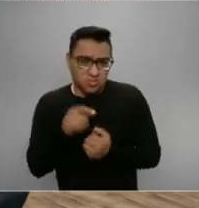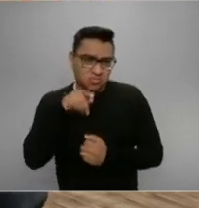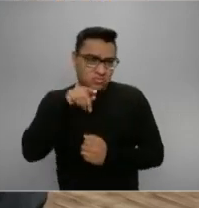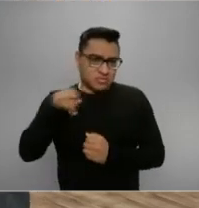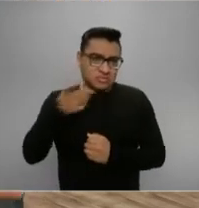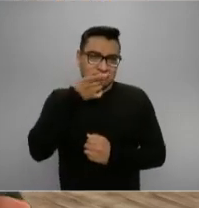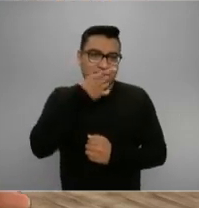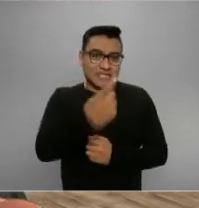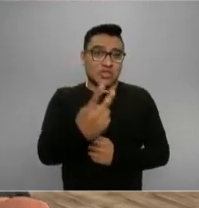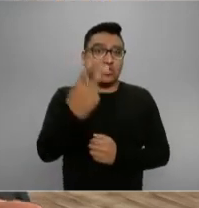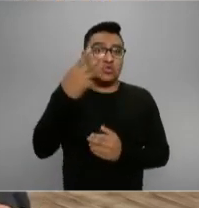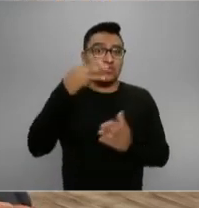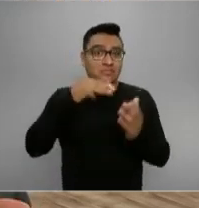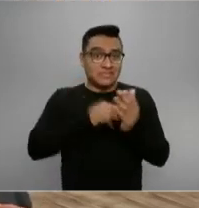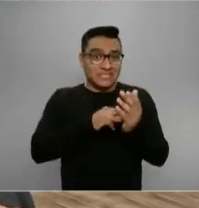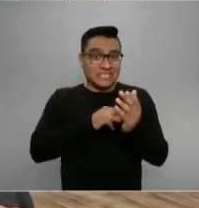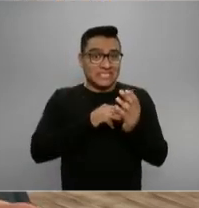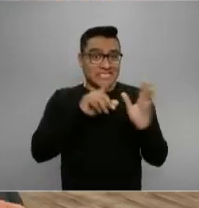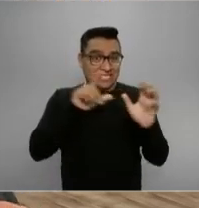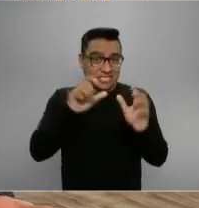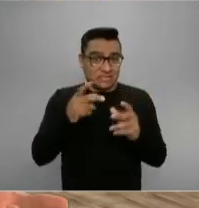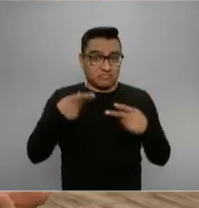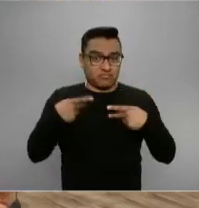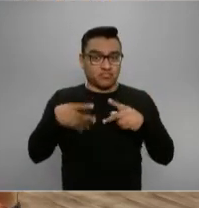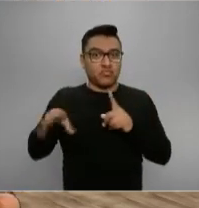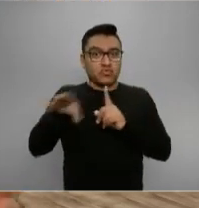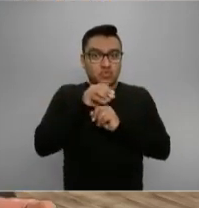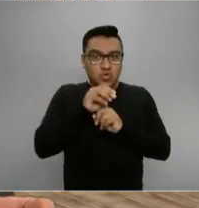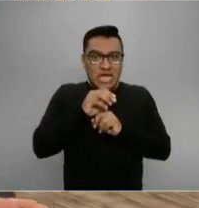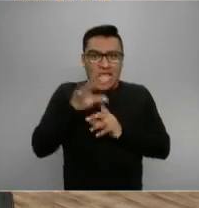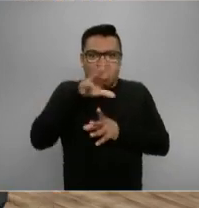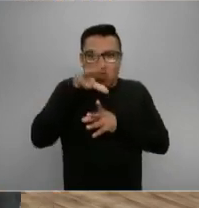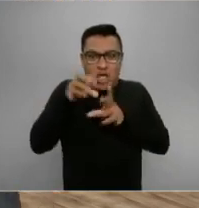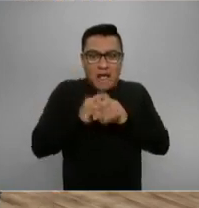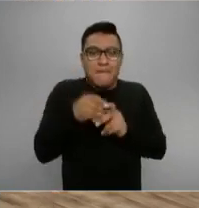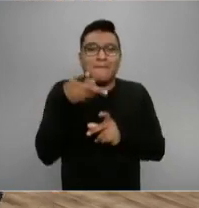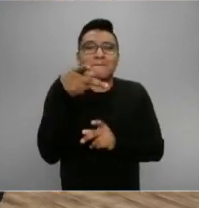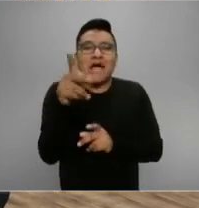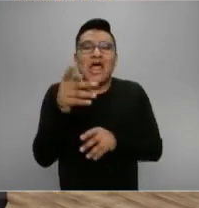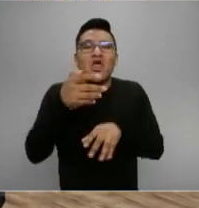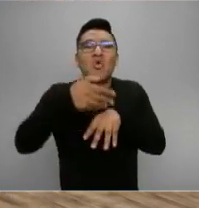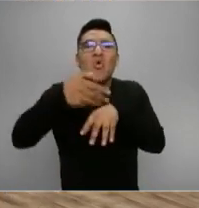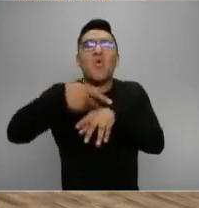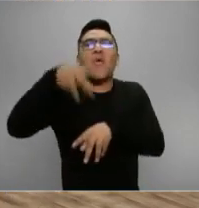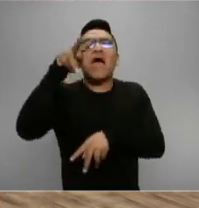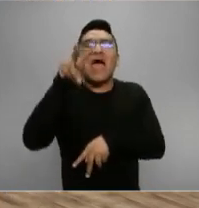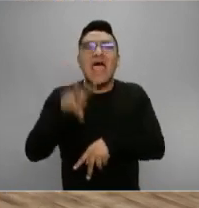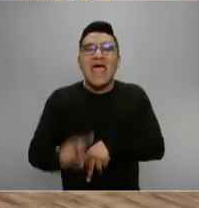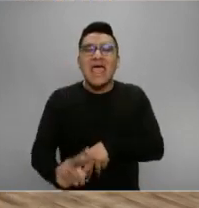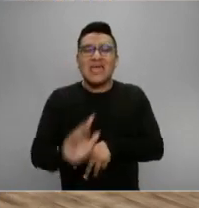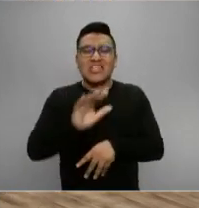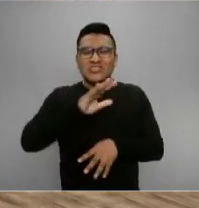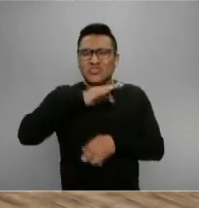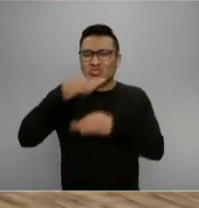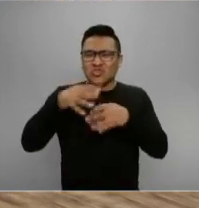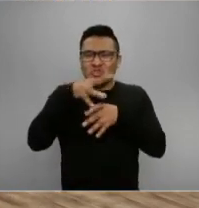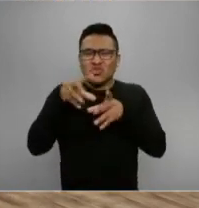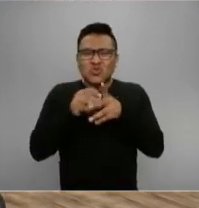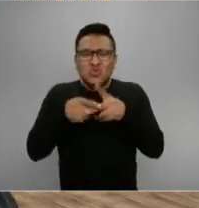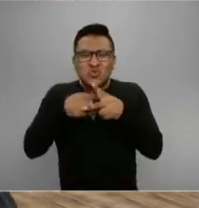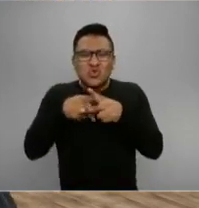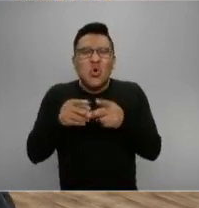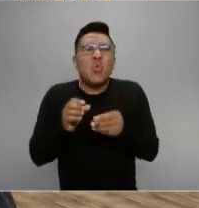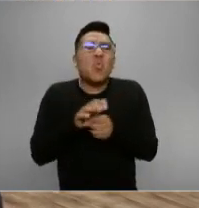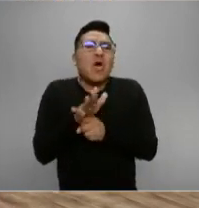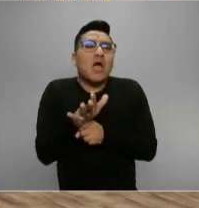momento, 1,700 casos. En total, ¿cuál es el número real de la estimación? Y la respuesta de Hugo López-Gatell